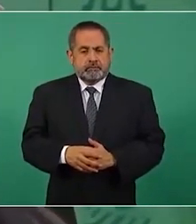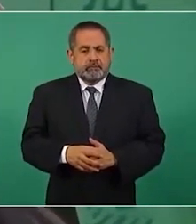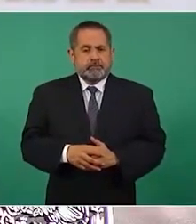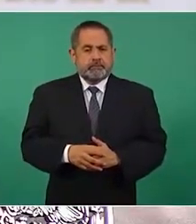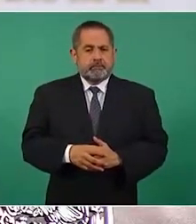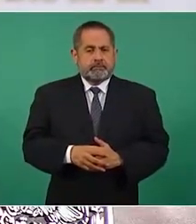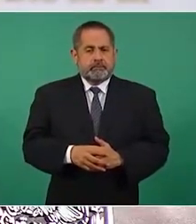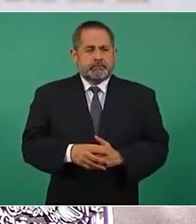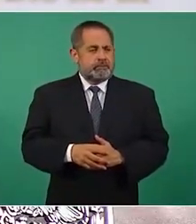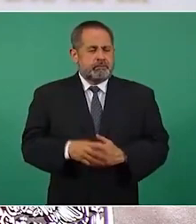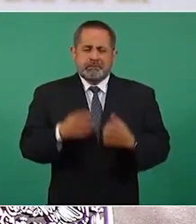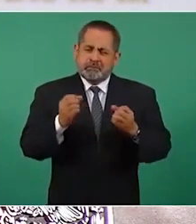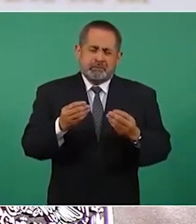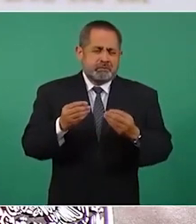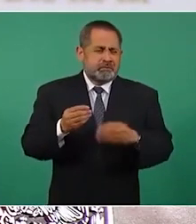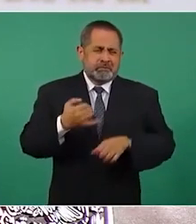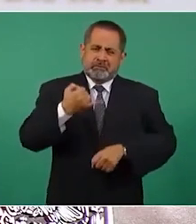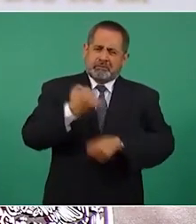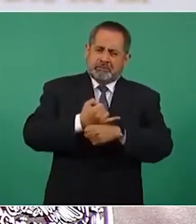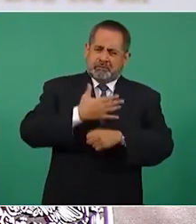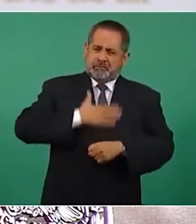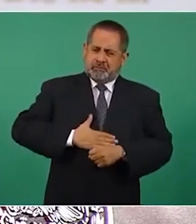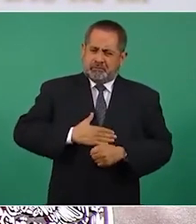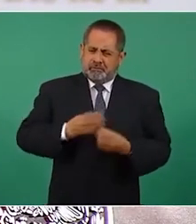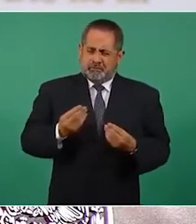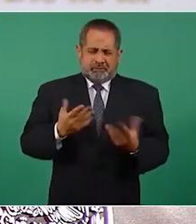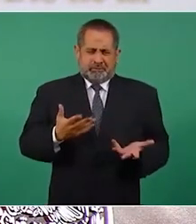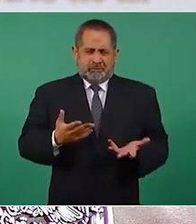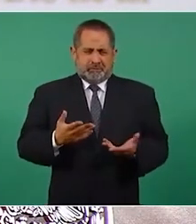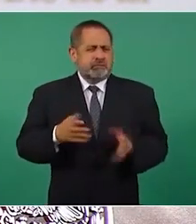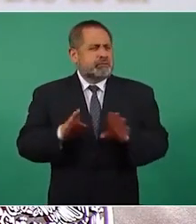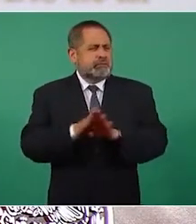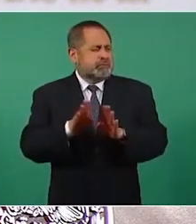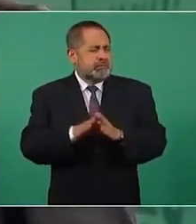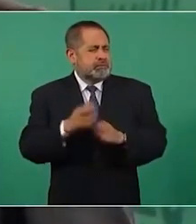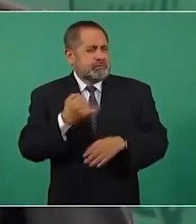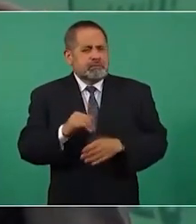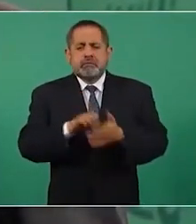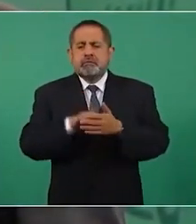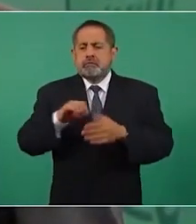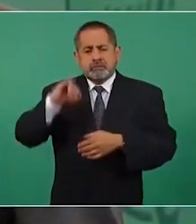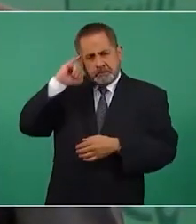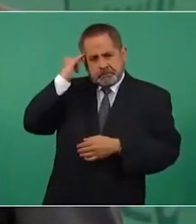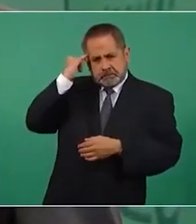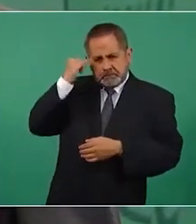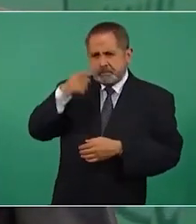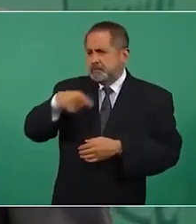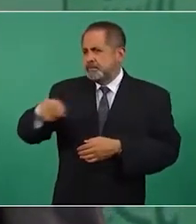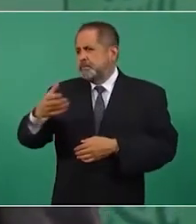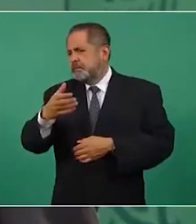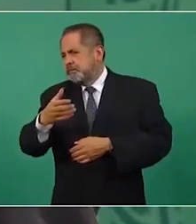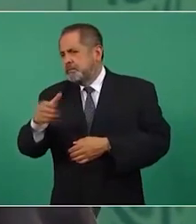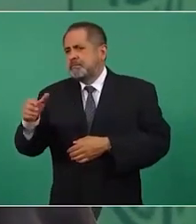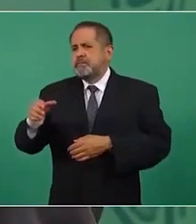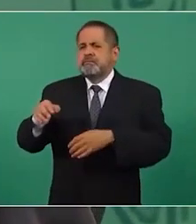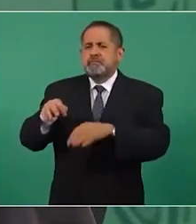cuánta injusticia el que un campesino un obrero un profesional